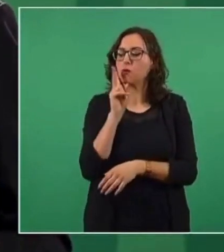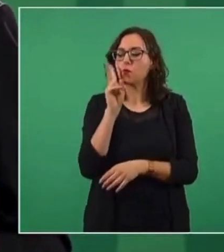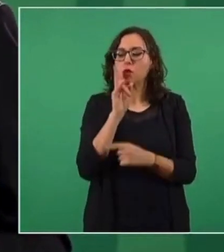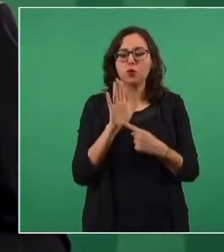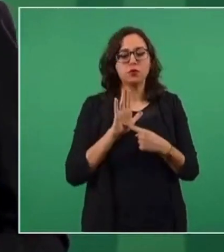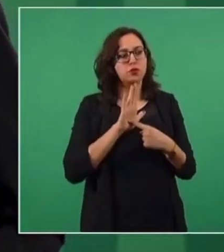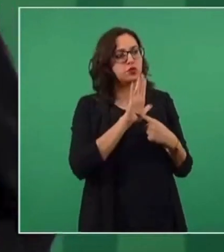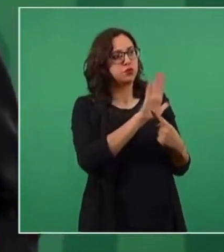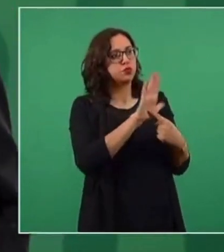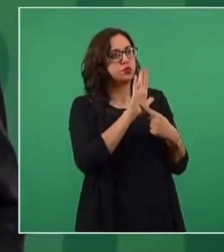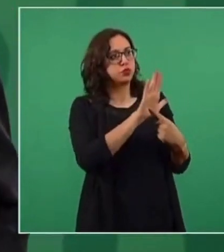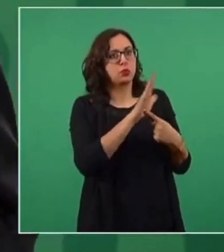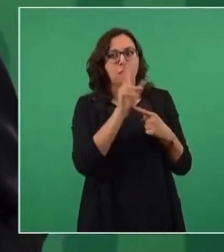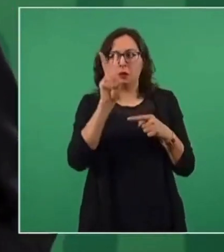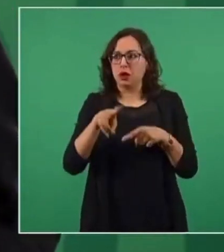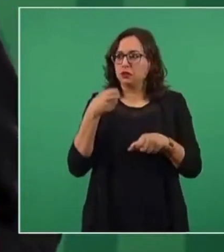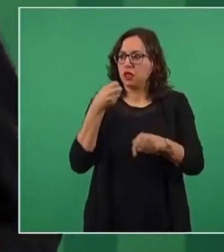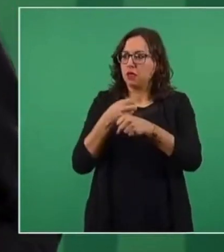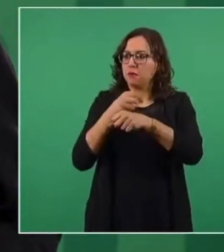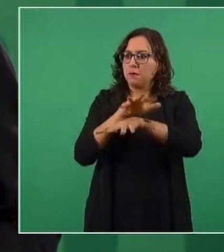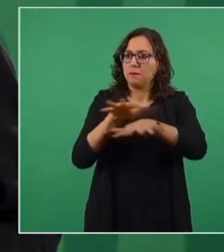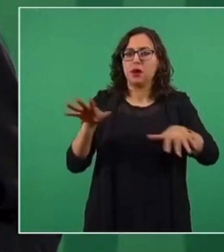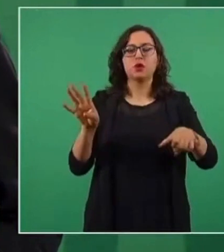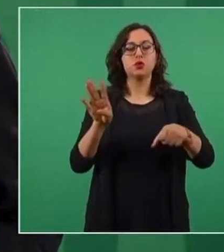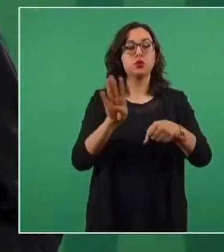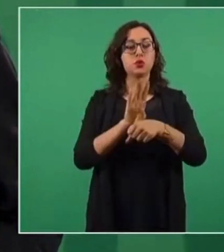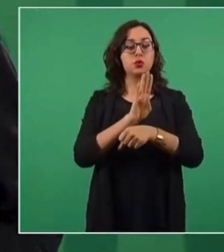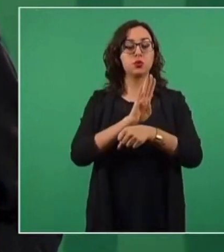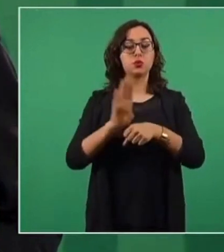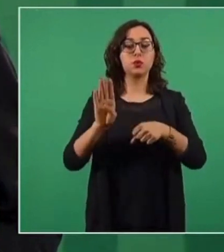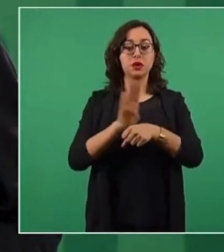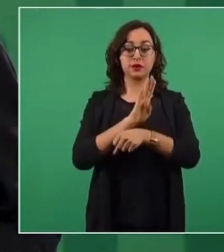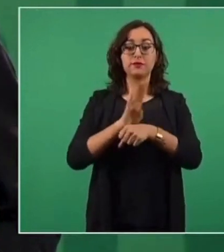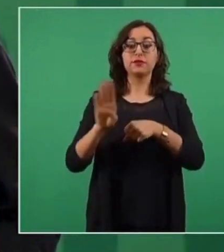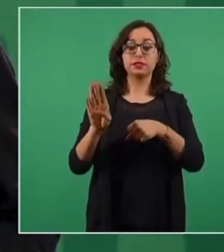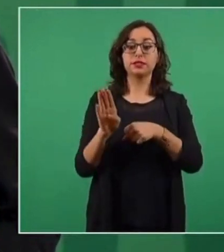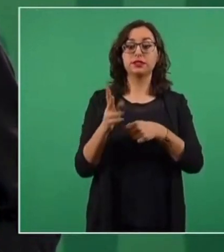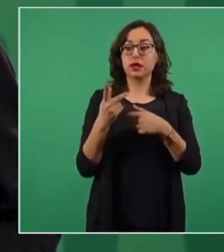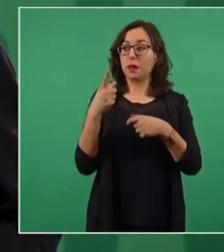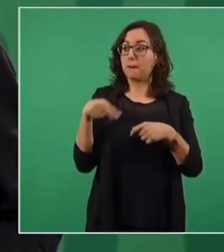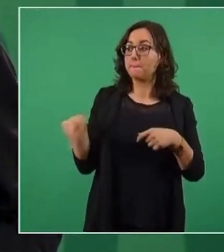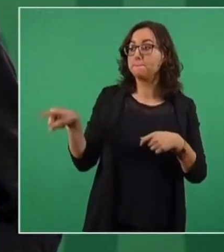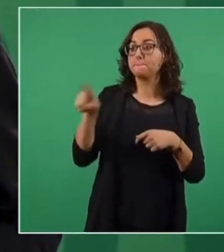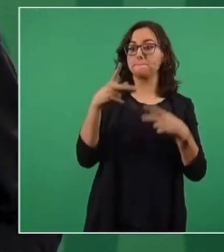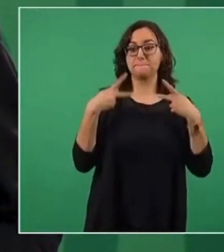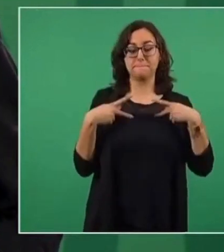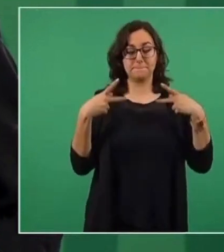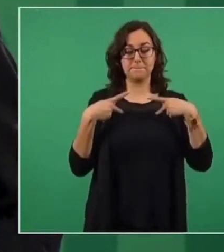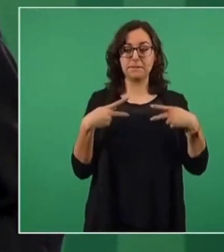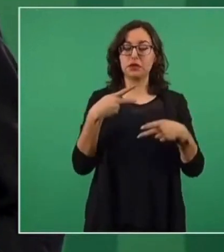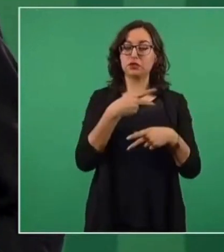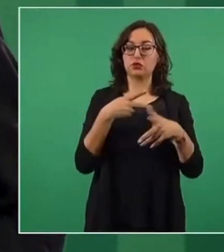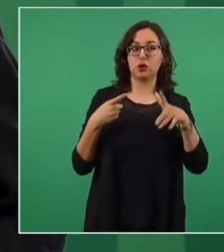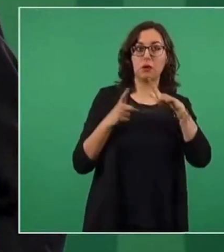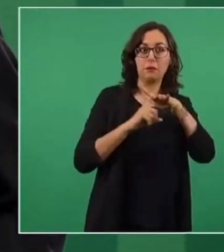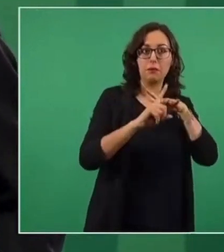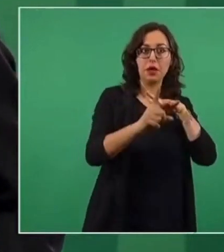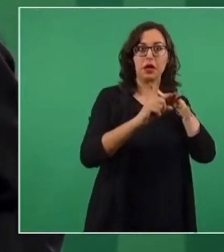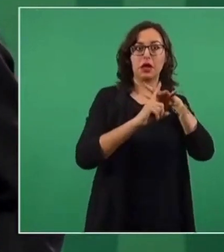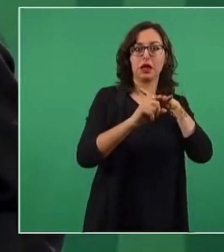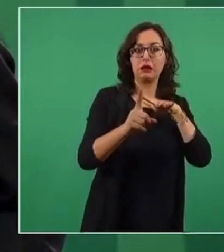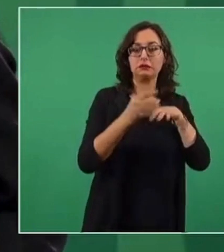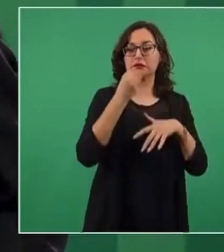que se dice tiene un impacto directo en reducir la migración por pobreza, lo que llamamos la migración